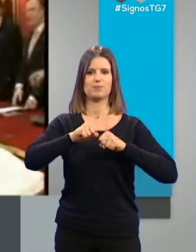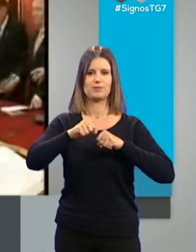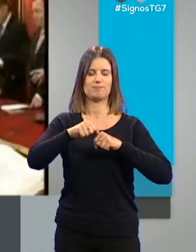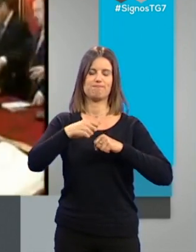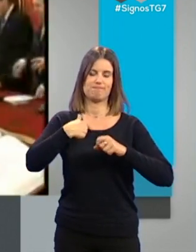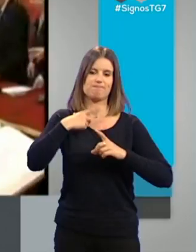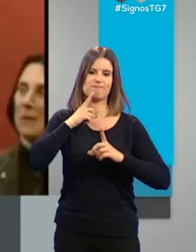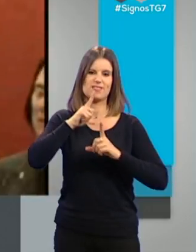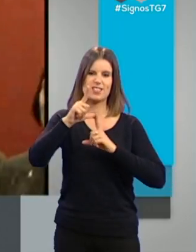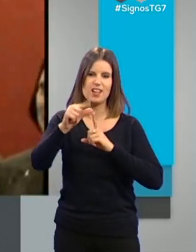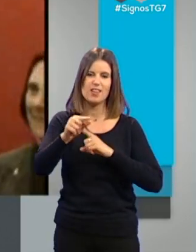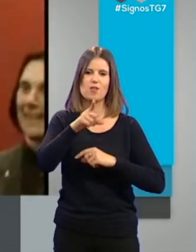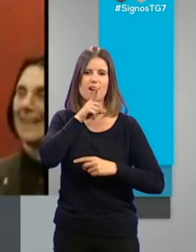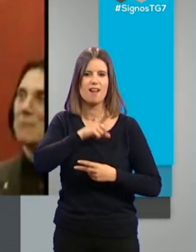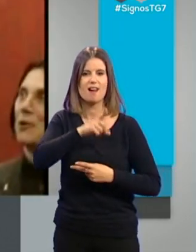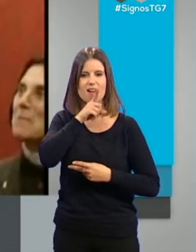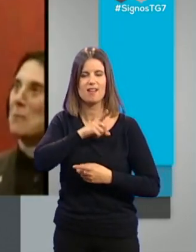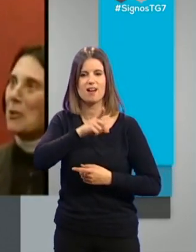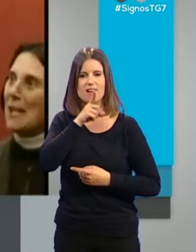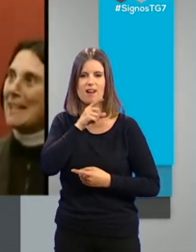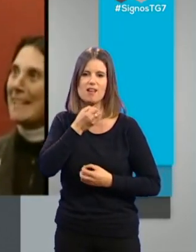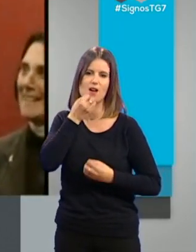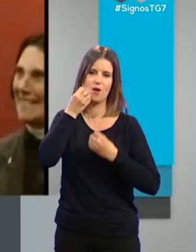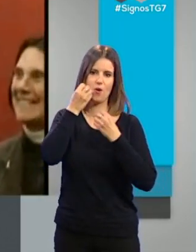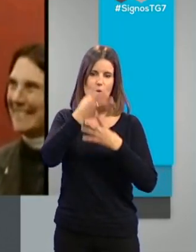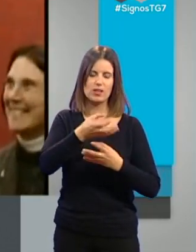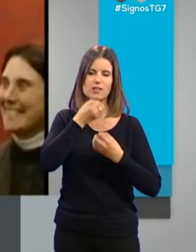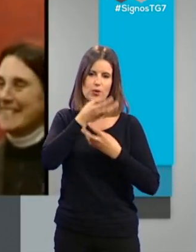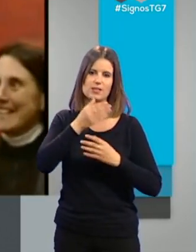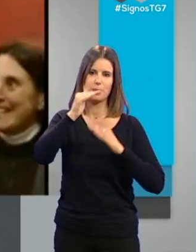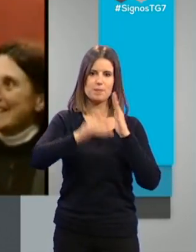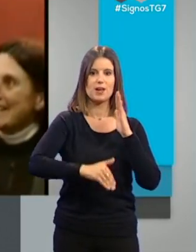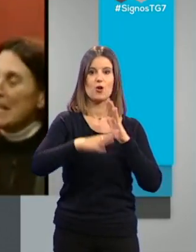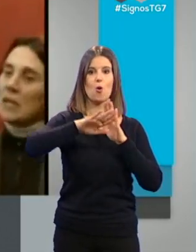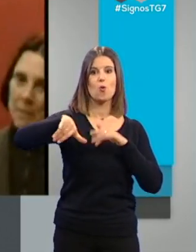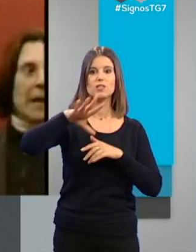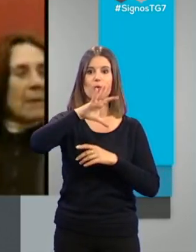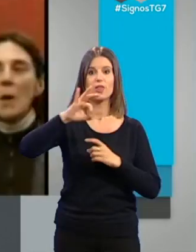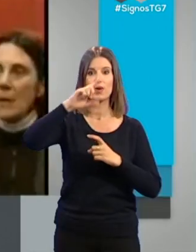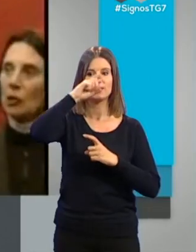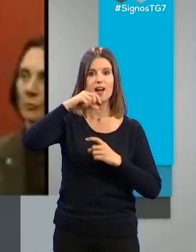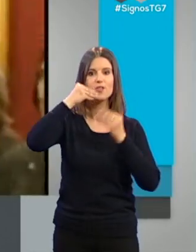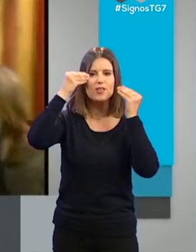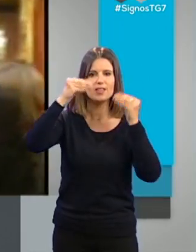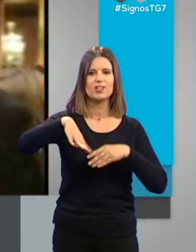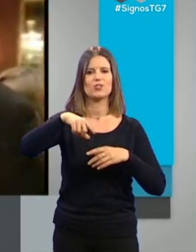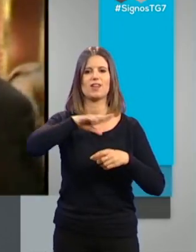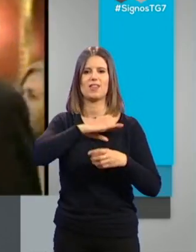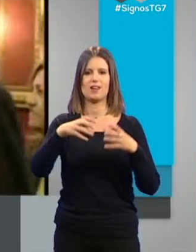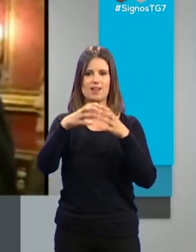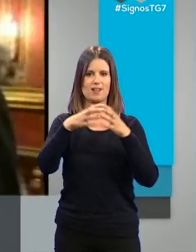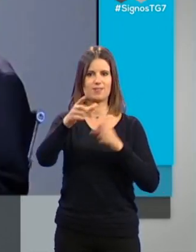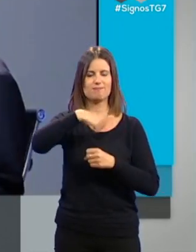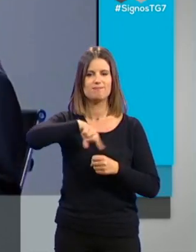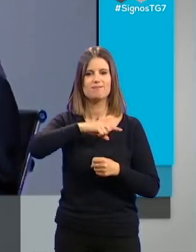así se ha ido, callando más de lo que contó, que no fue poco, los últimos 50 años de la historia de esta Granada nuestra,